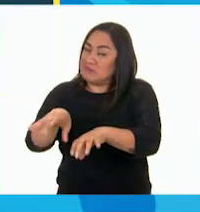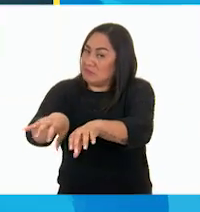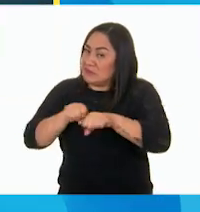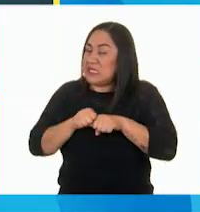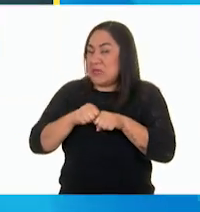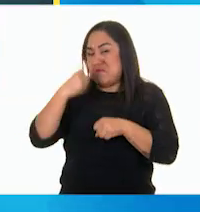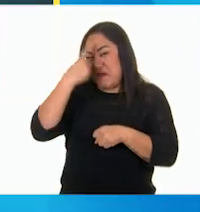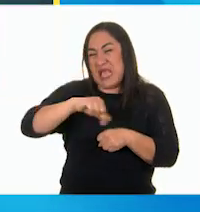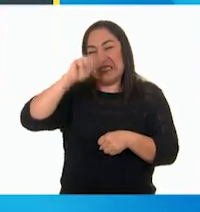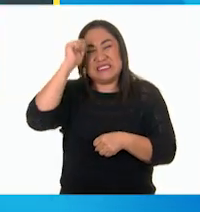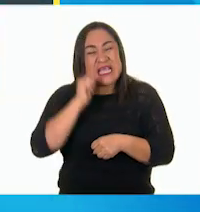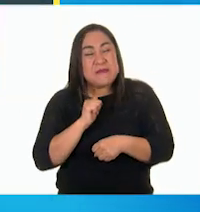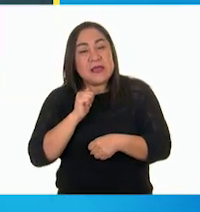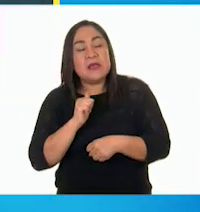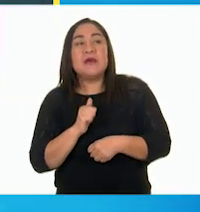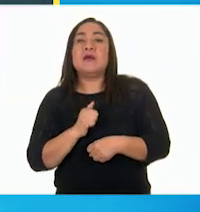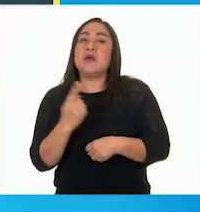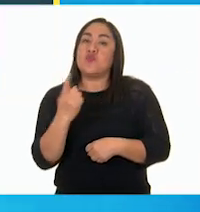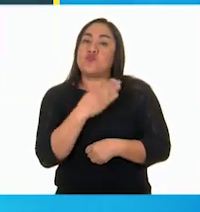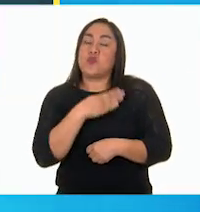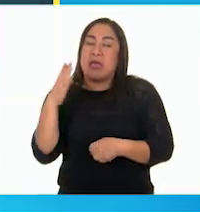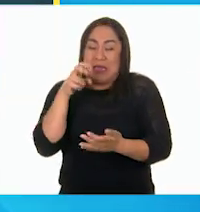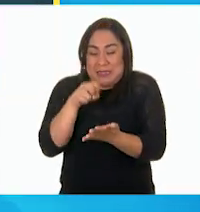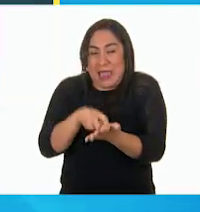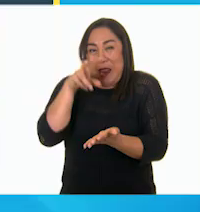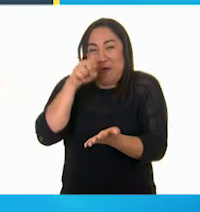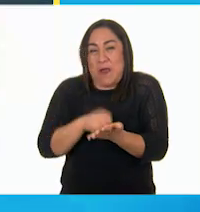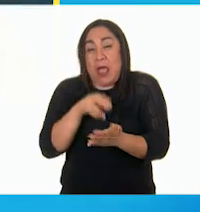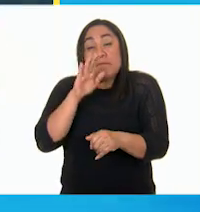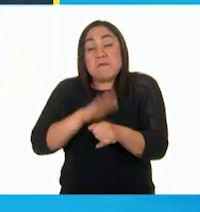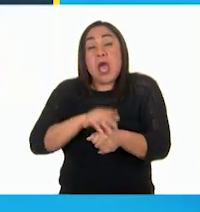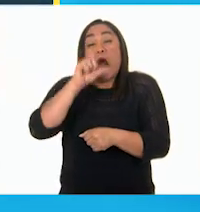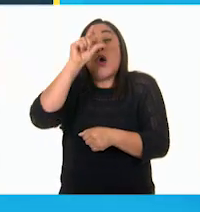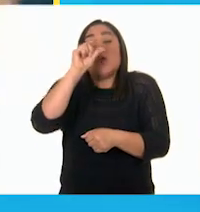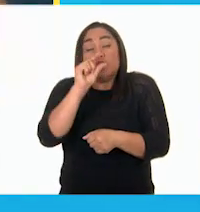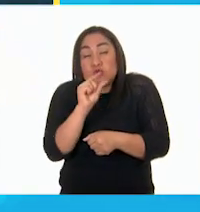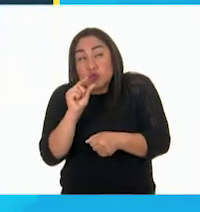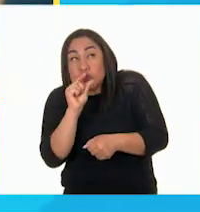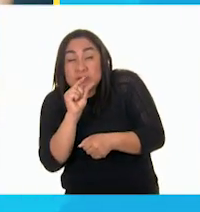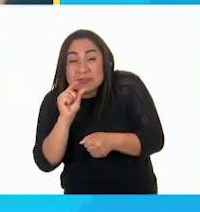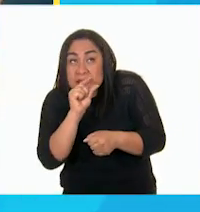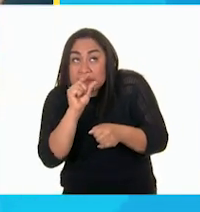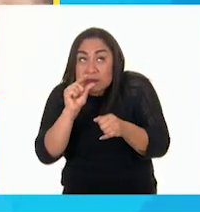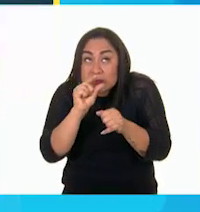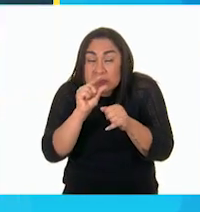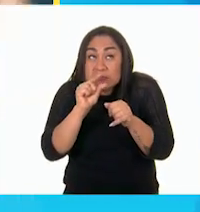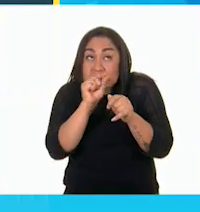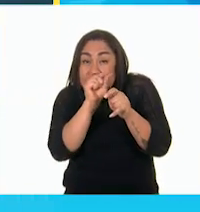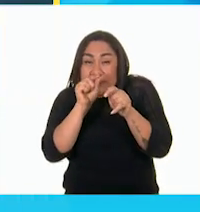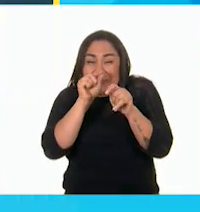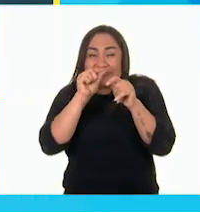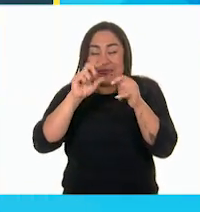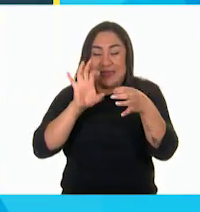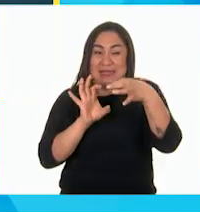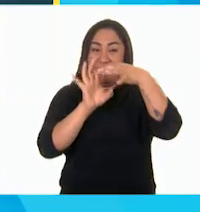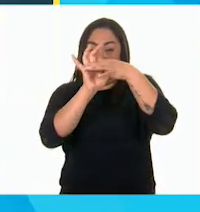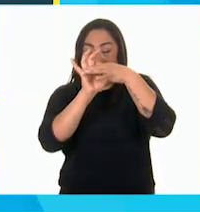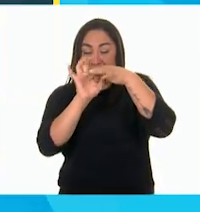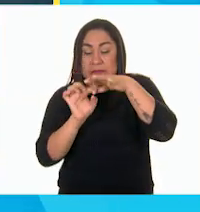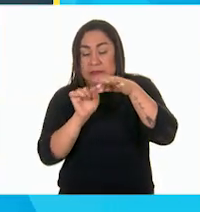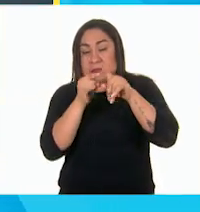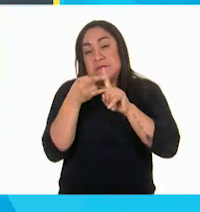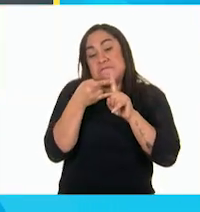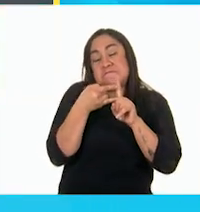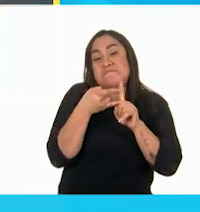para siempre. Por fortuna, el grillo, que era muy pequeño, logró entrar a la cerradura y abrir la